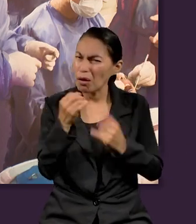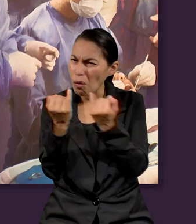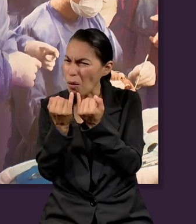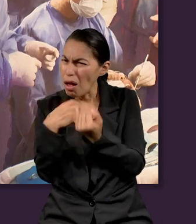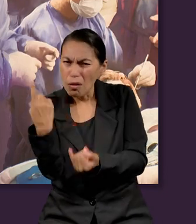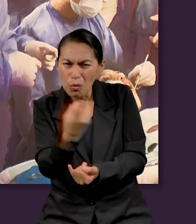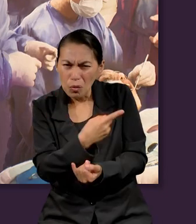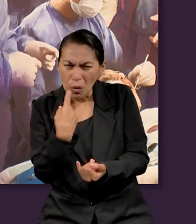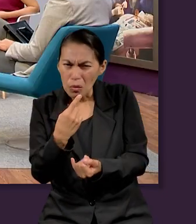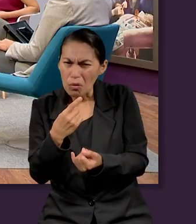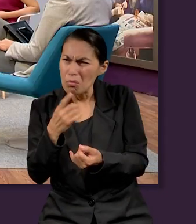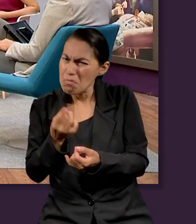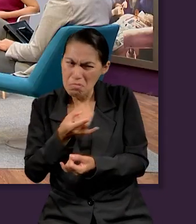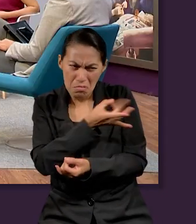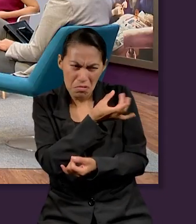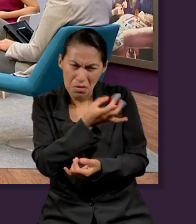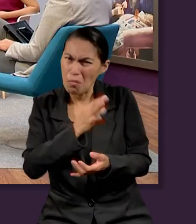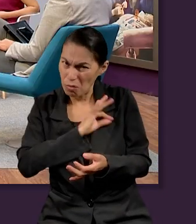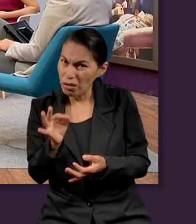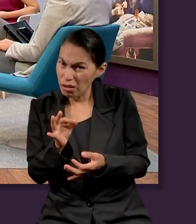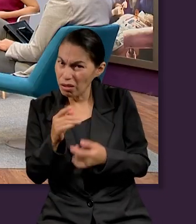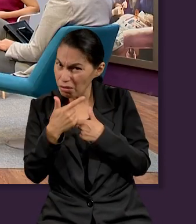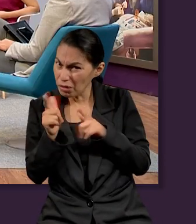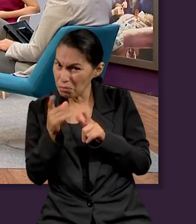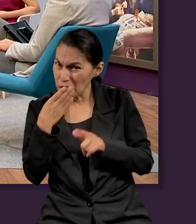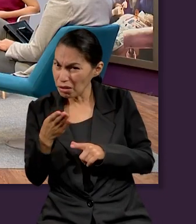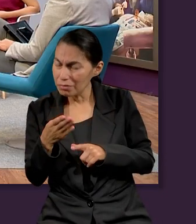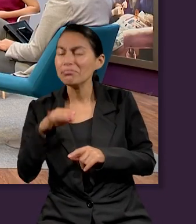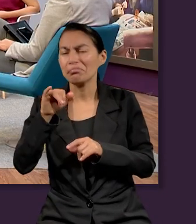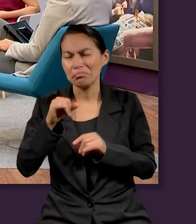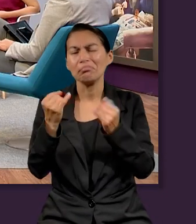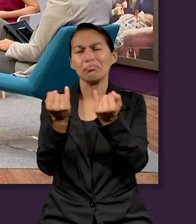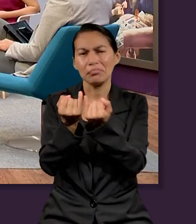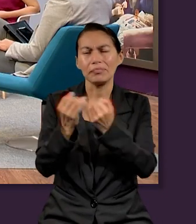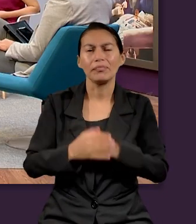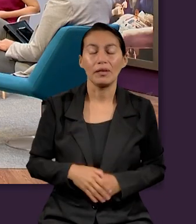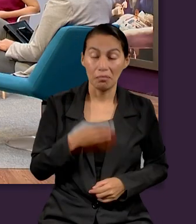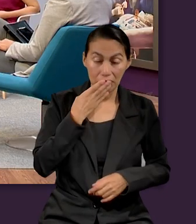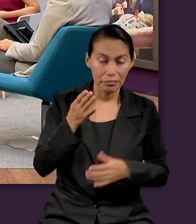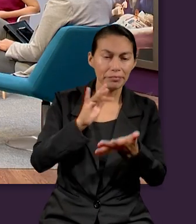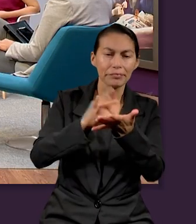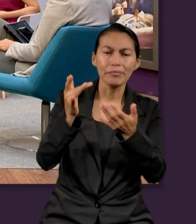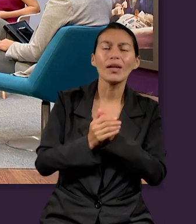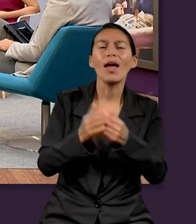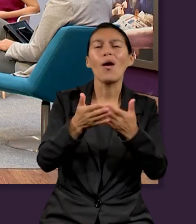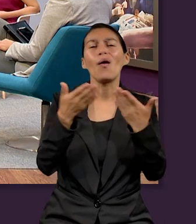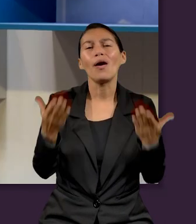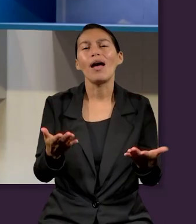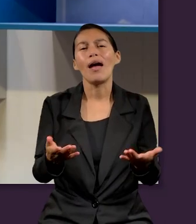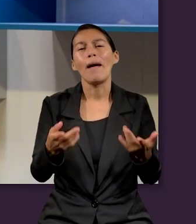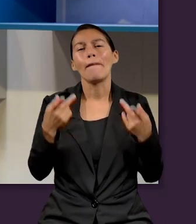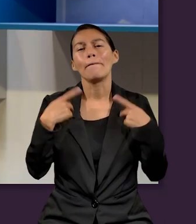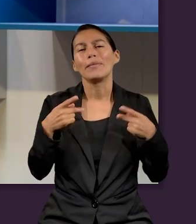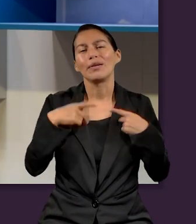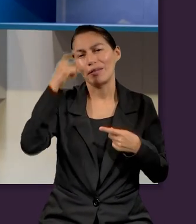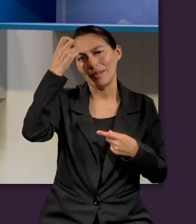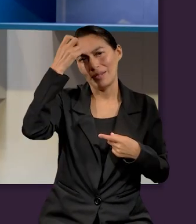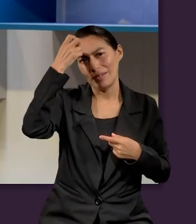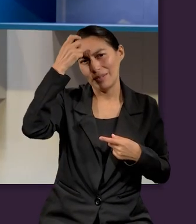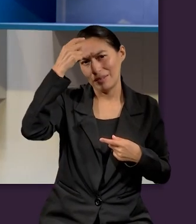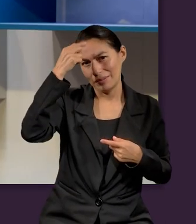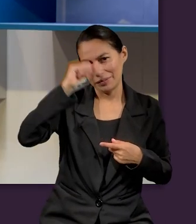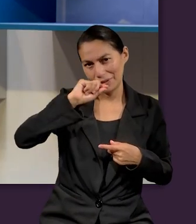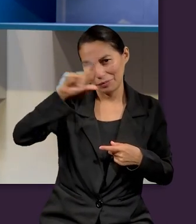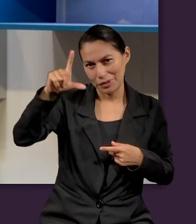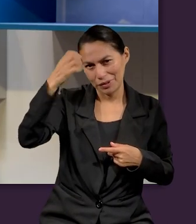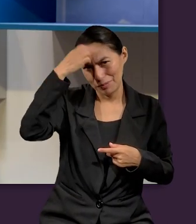momento. Quiere decir que Jesús venció como cualquiera de nosotros puede vencer. Como cualquiera de nosotros puede vencer. Muchas gracias. En este momento hacemos un enlace